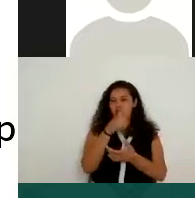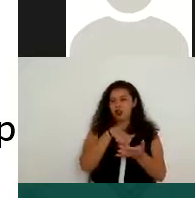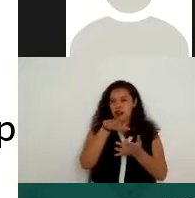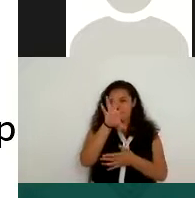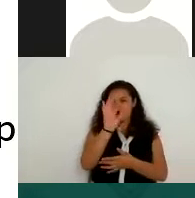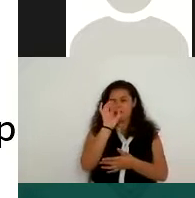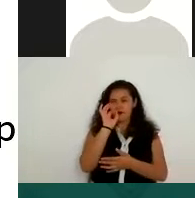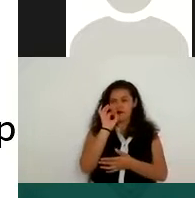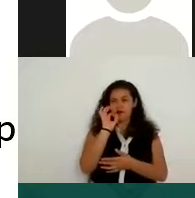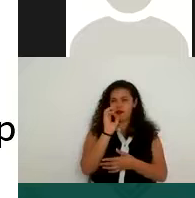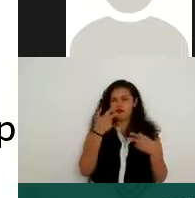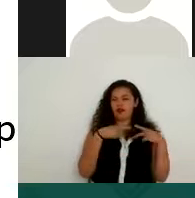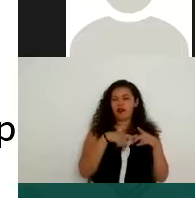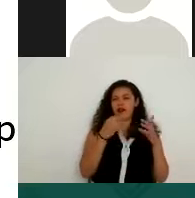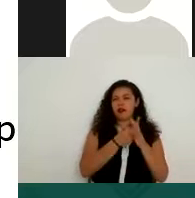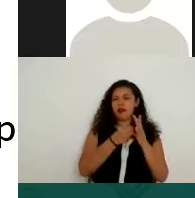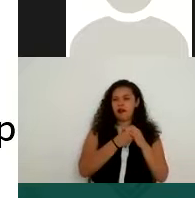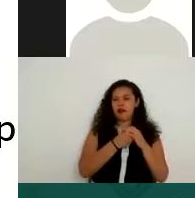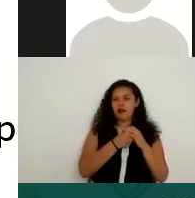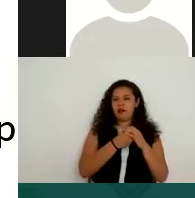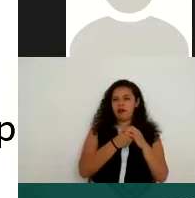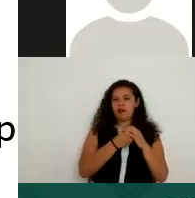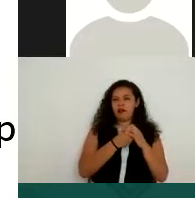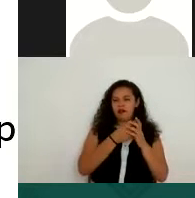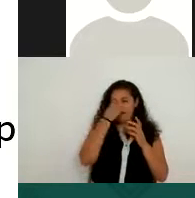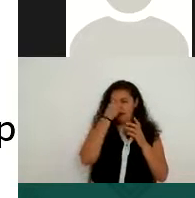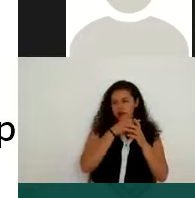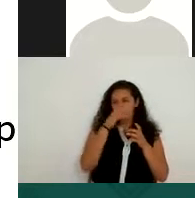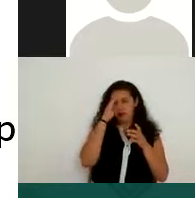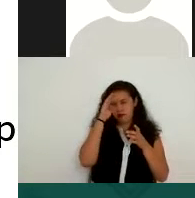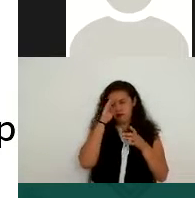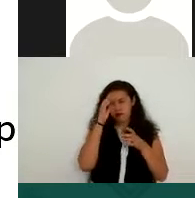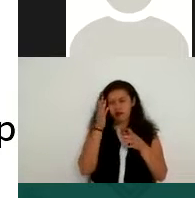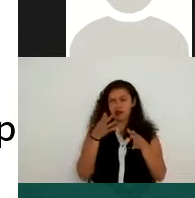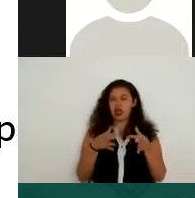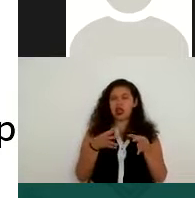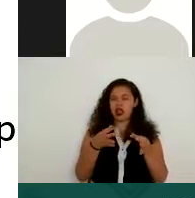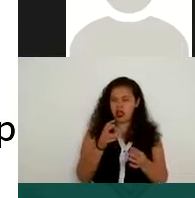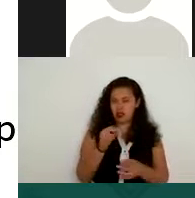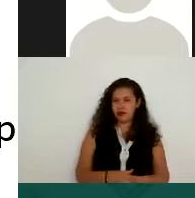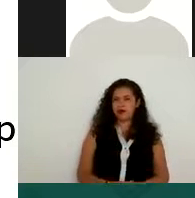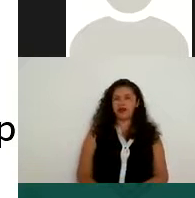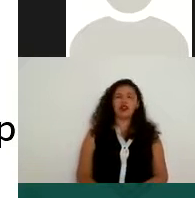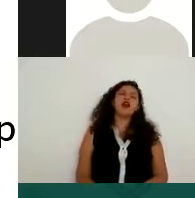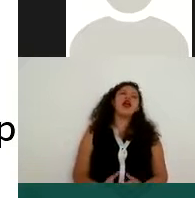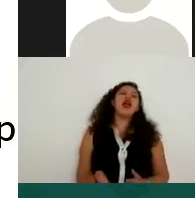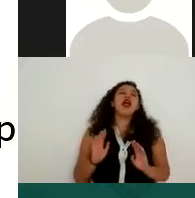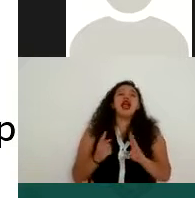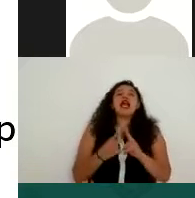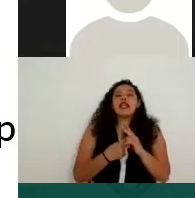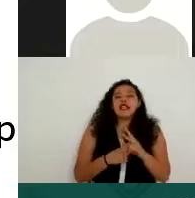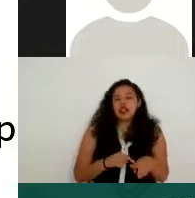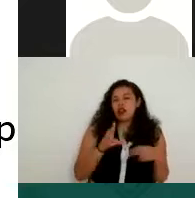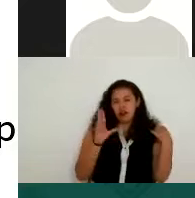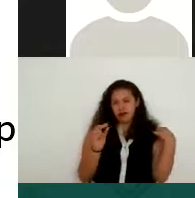pudieran eventualmente ser considerados sensibles. O sea, desde un inicio no lo son, pero en ciertas